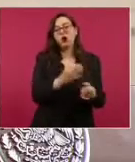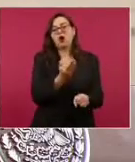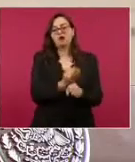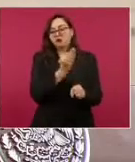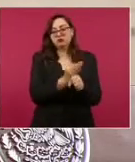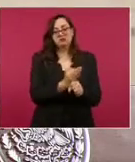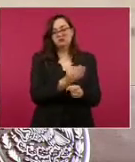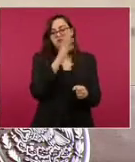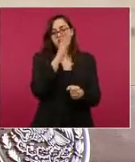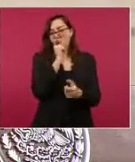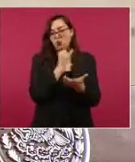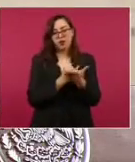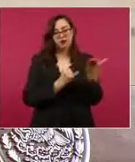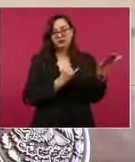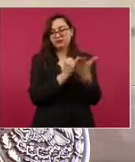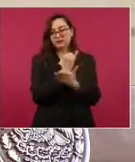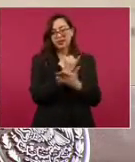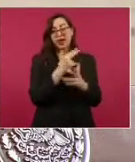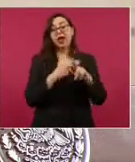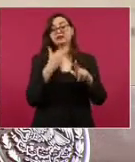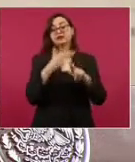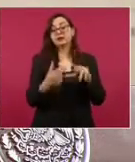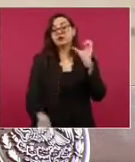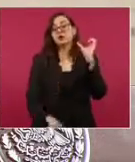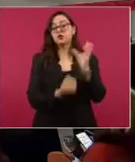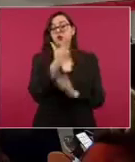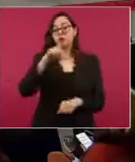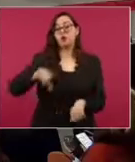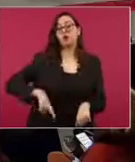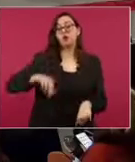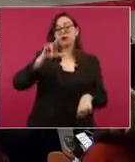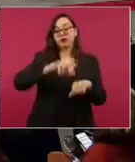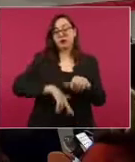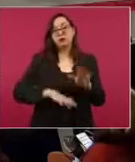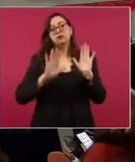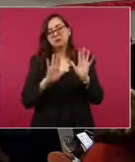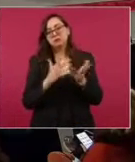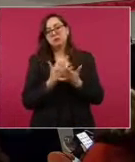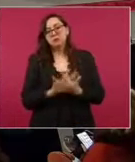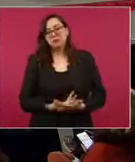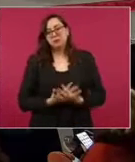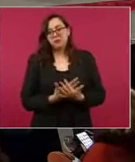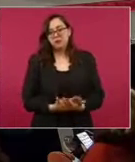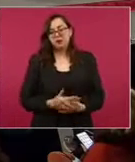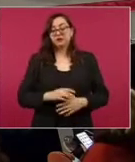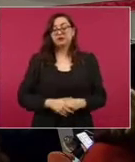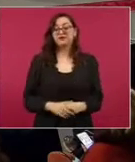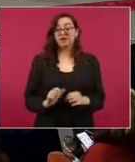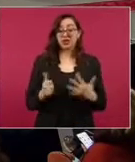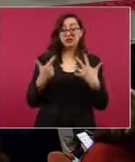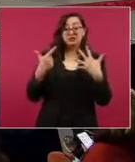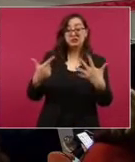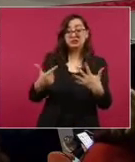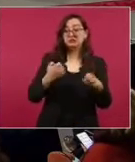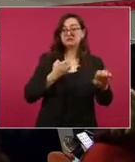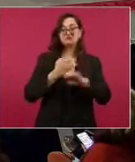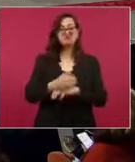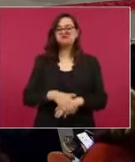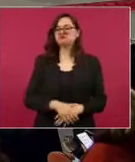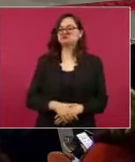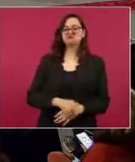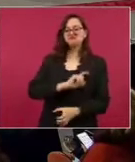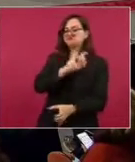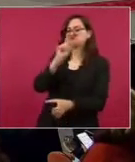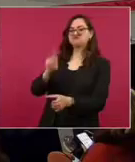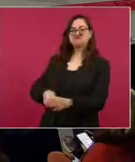para hacer el planteamiento. Hay siete estados en donde se ha manifestado no pasar a la federalización, que son Durango,